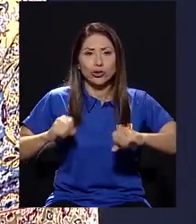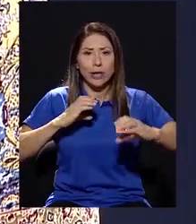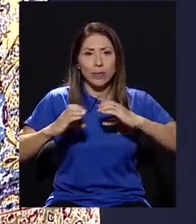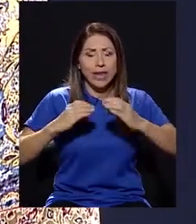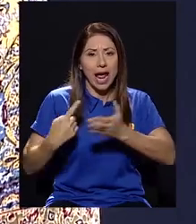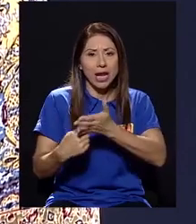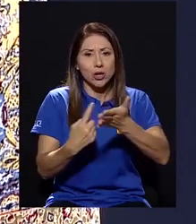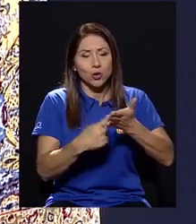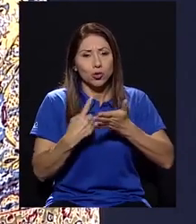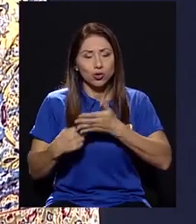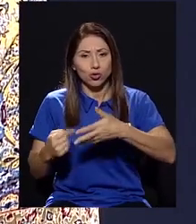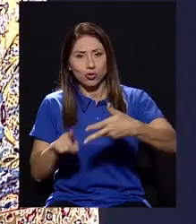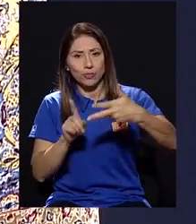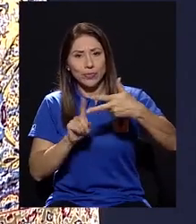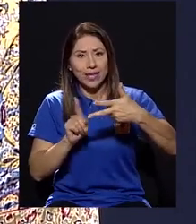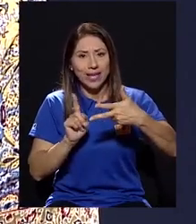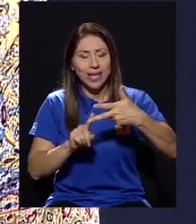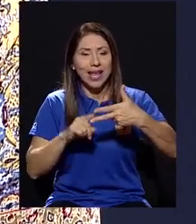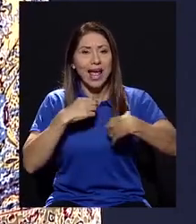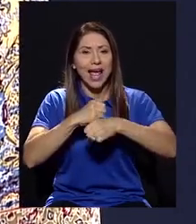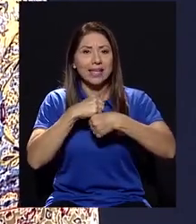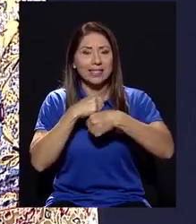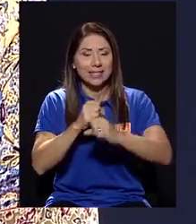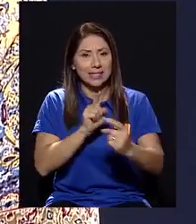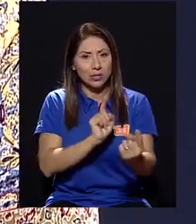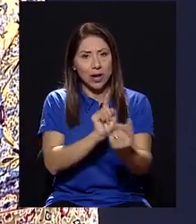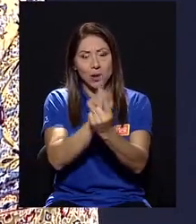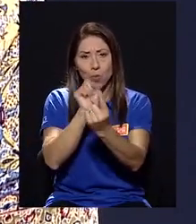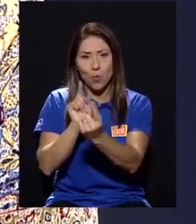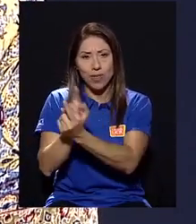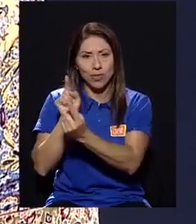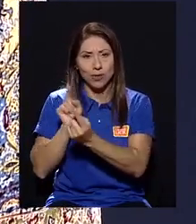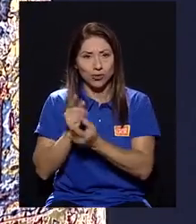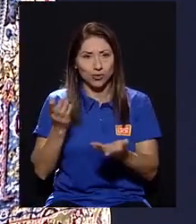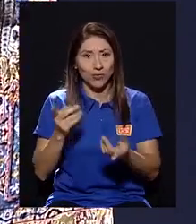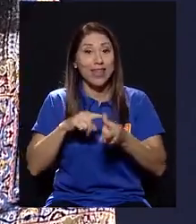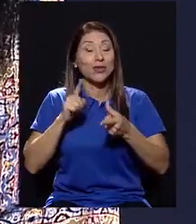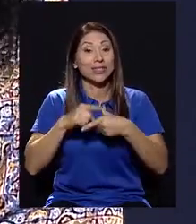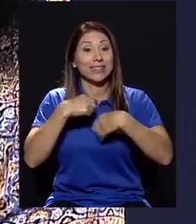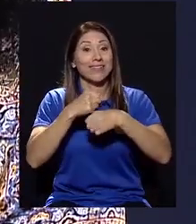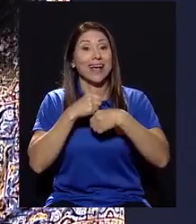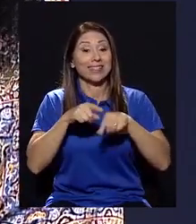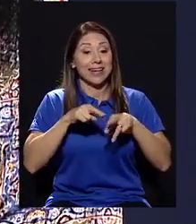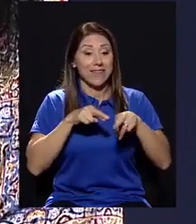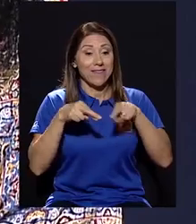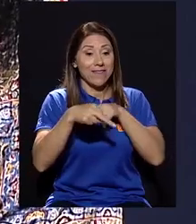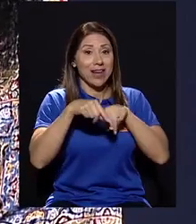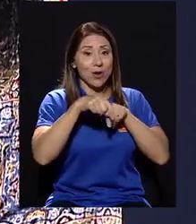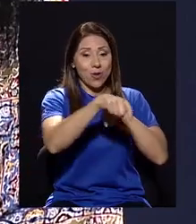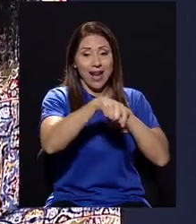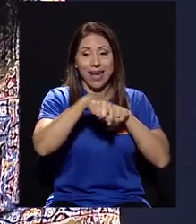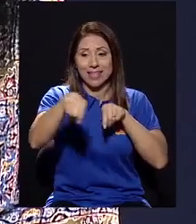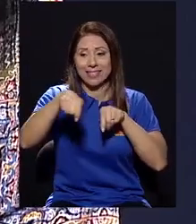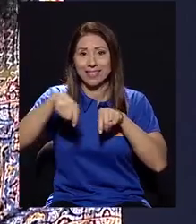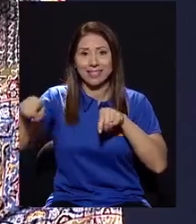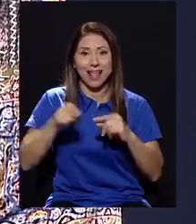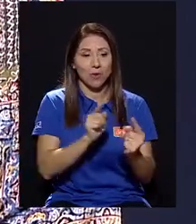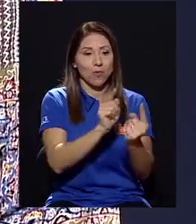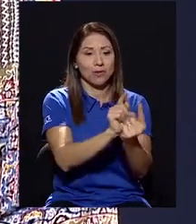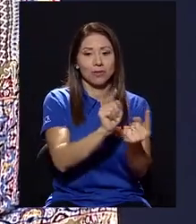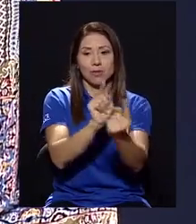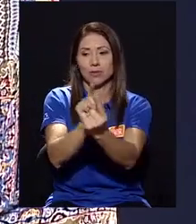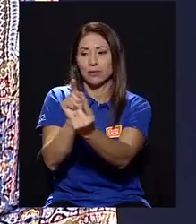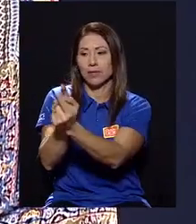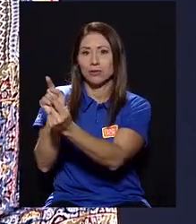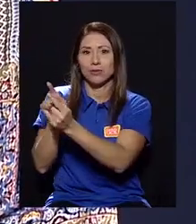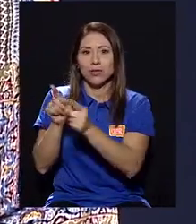Y el tercero es la realización de los encuentros. Entonces, va a haber encuentros regionales a nivel nacional y